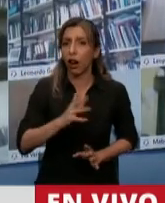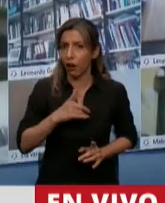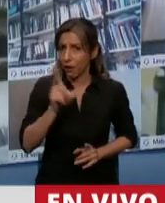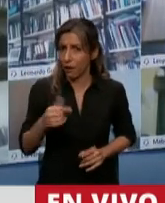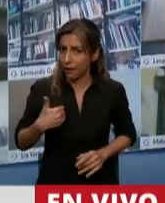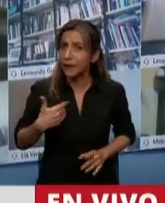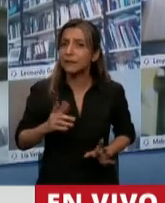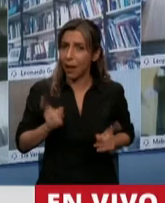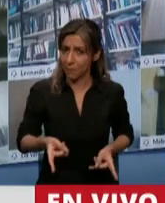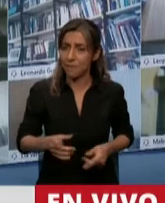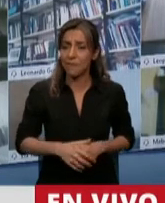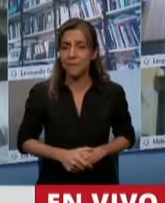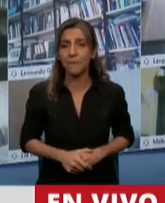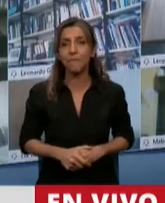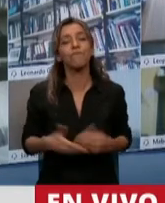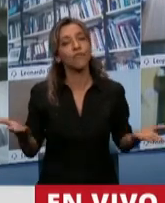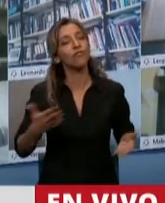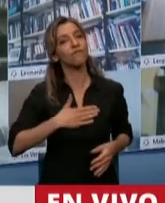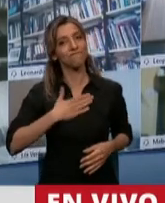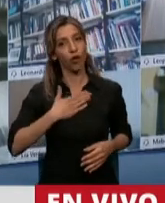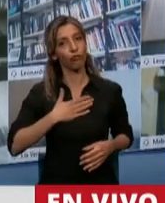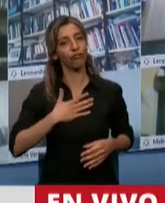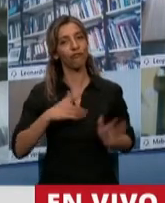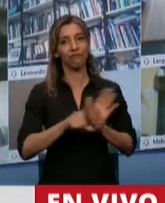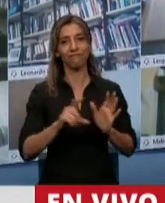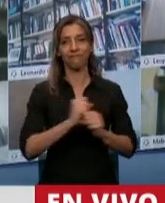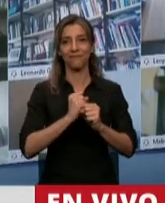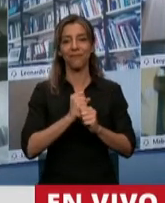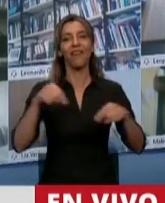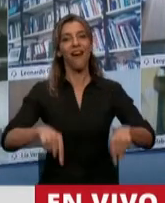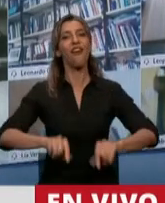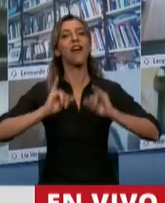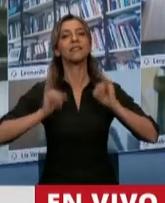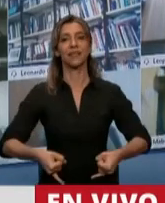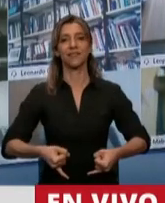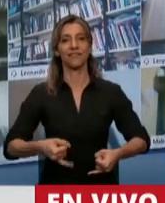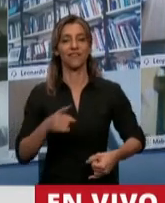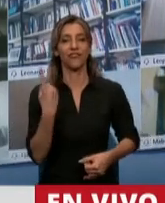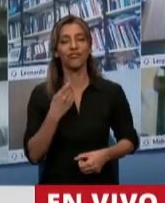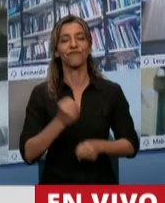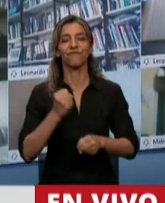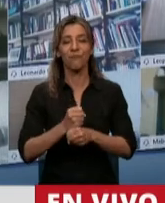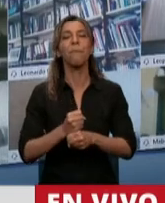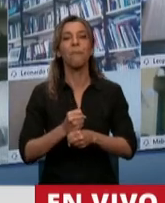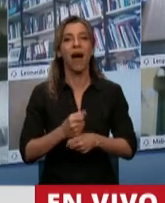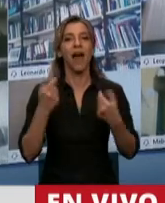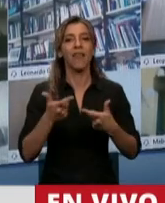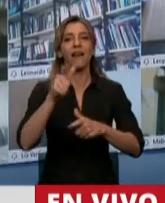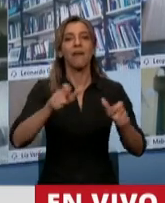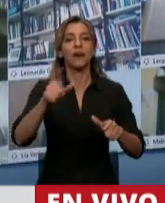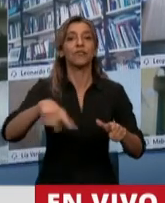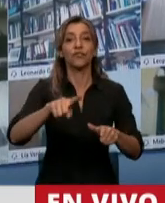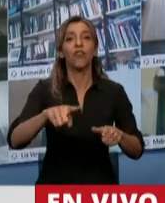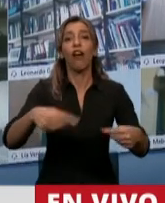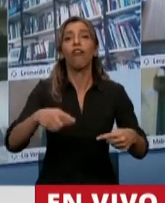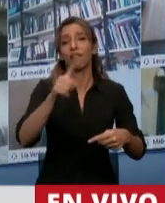la aprobación de esta ley que ahora sí, verdaderamente, estamos haciendo lo que le importa realmente a la gente que es aprobar leyes que